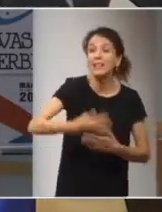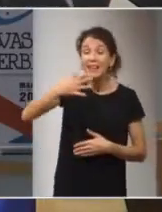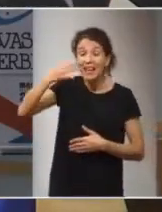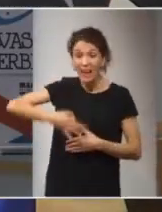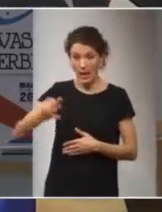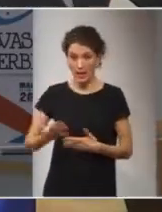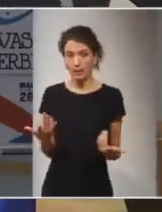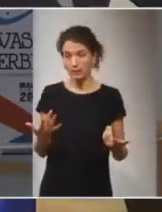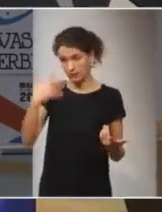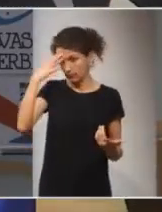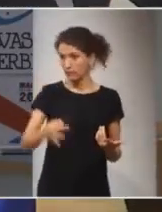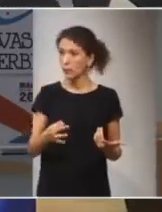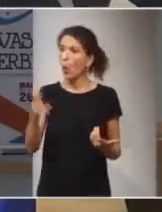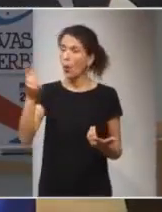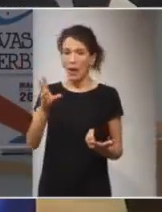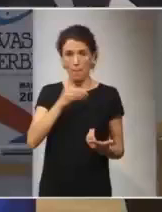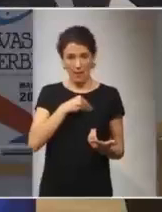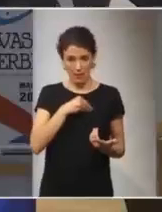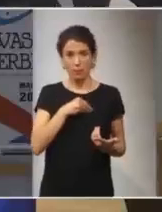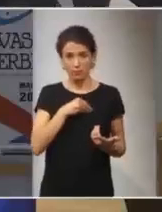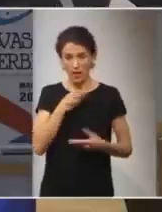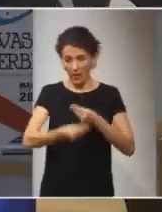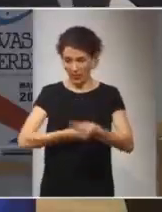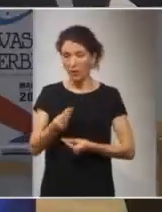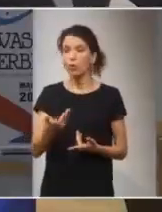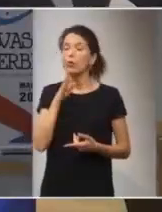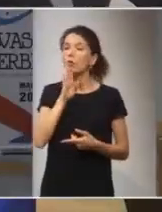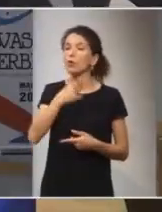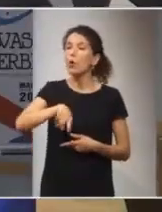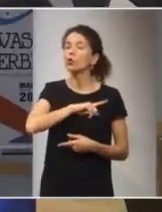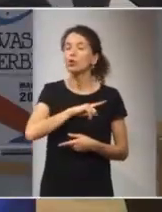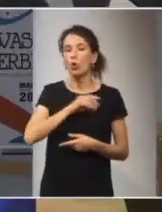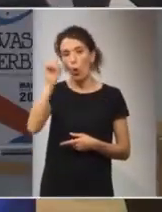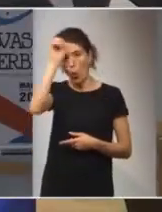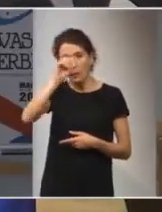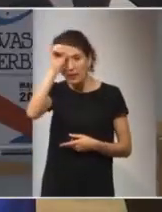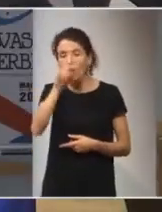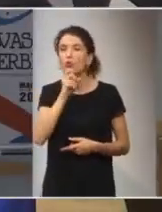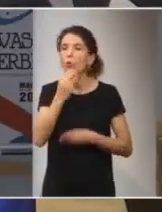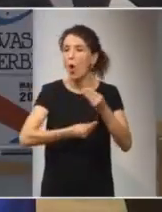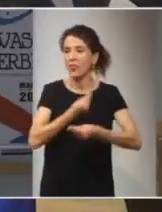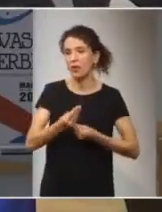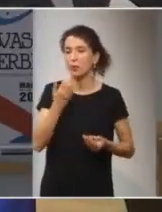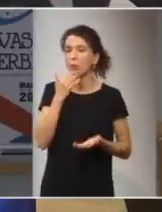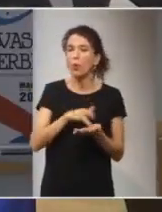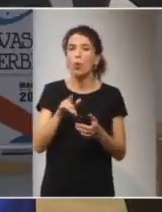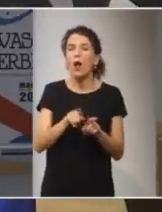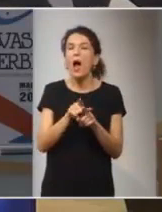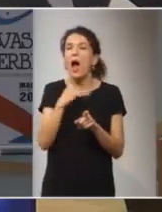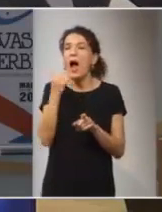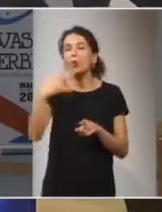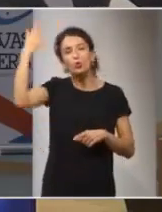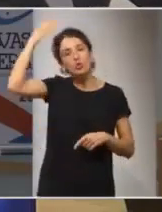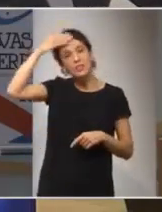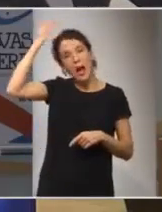en que merece la pena hacerlo cómo podemos opinar cómo hacerlo cuando tenemos un Donald Trump